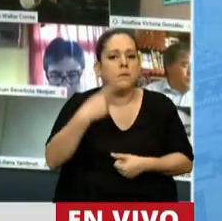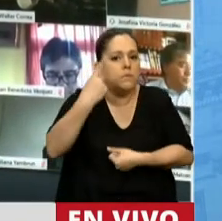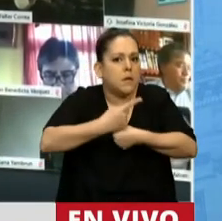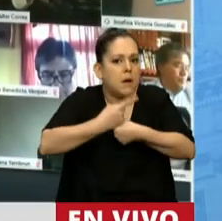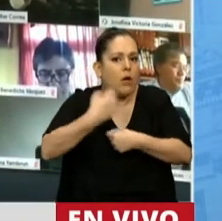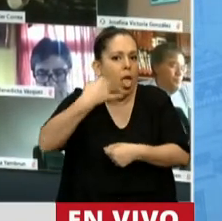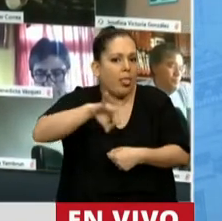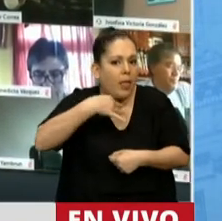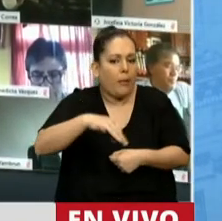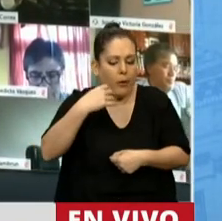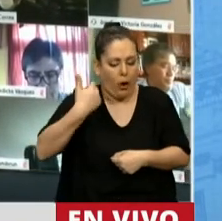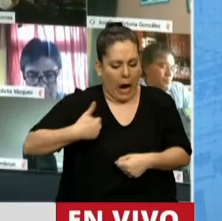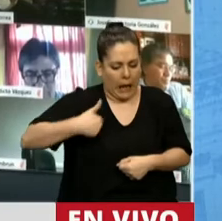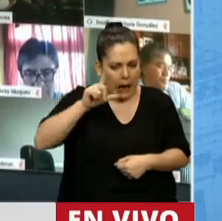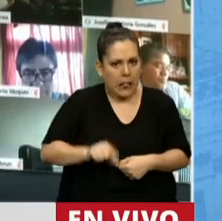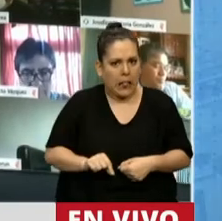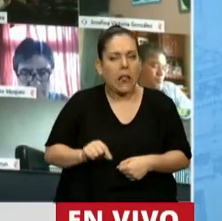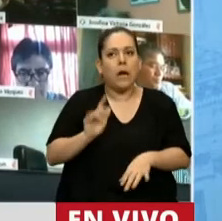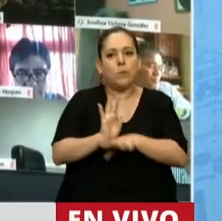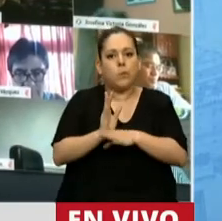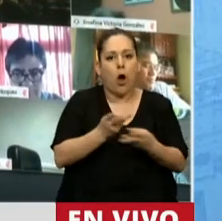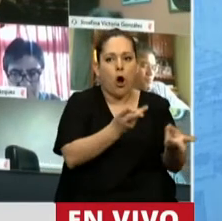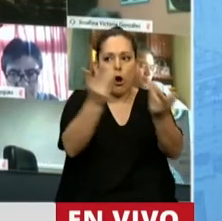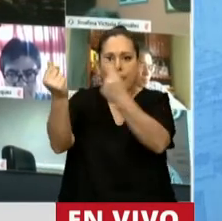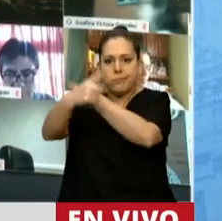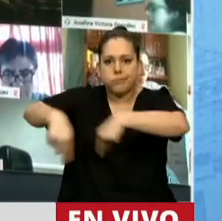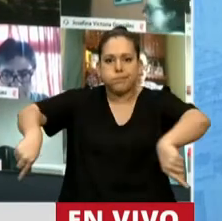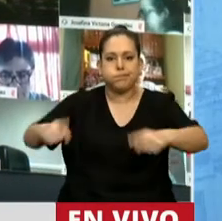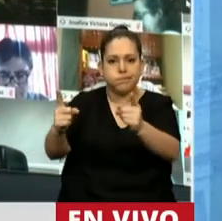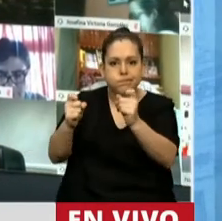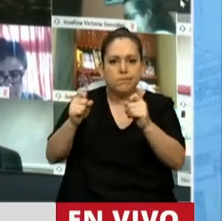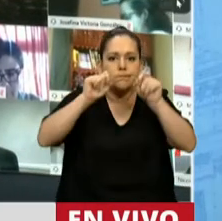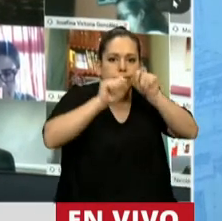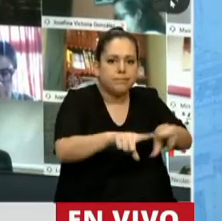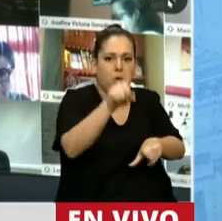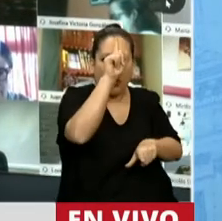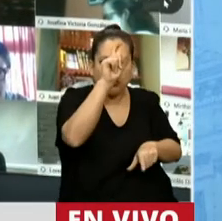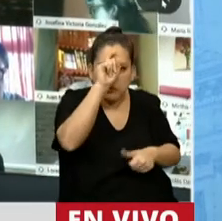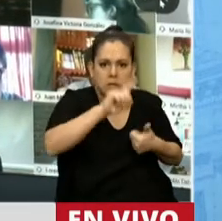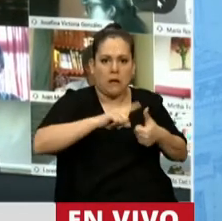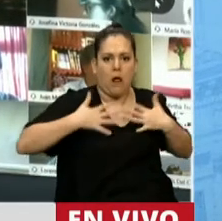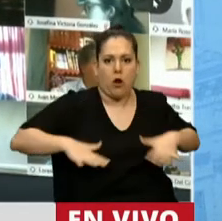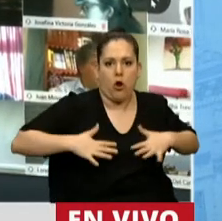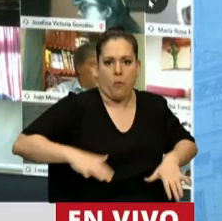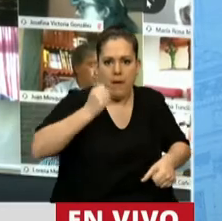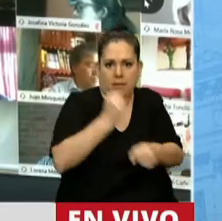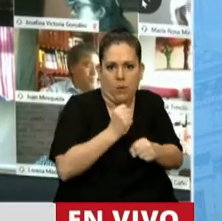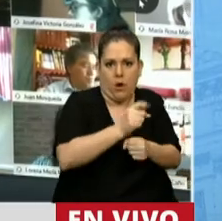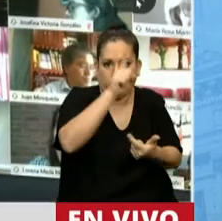equipamiento para todos los hospitales, ropa de trabajo, invertir